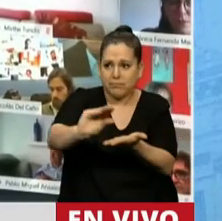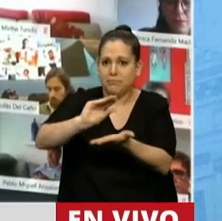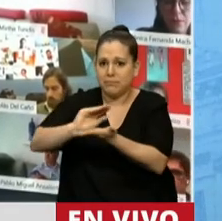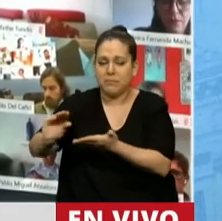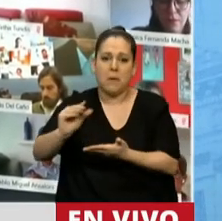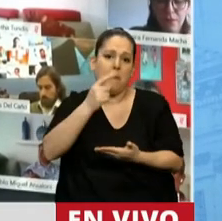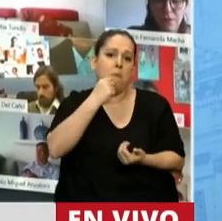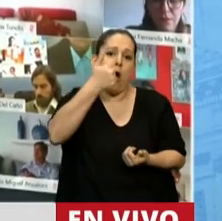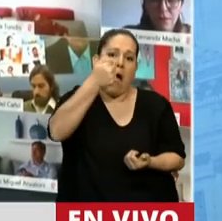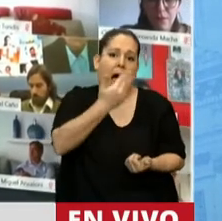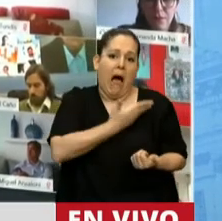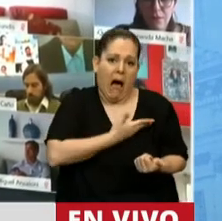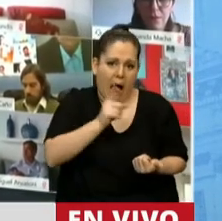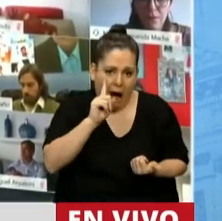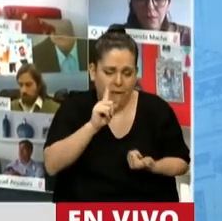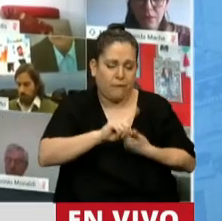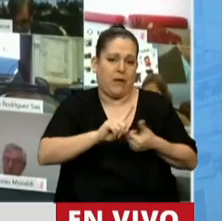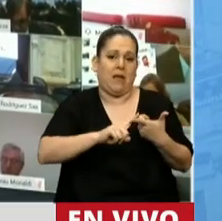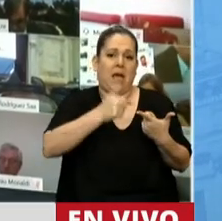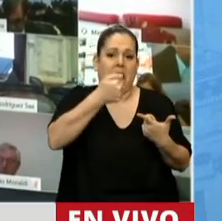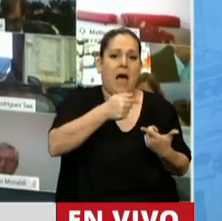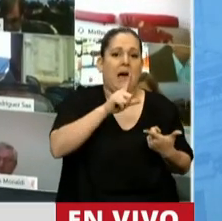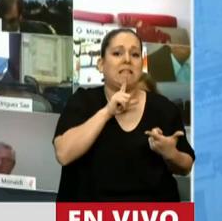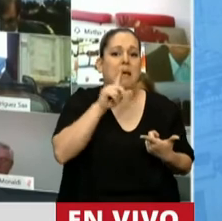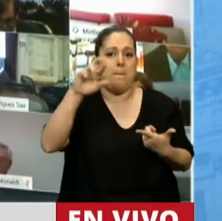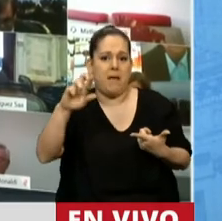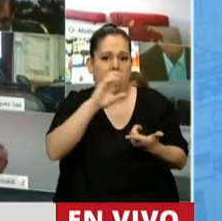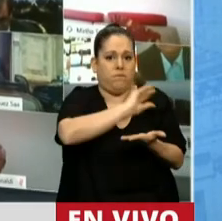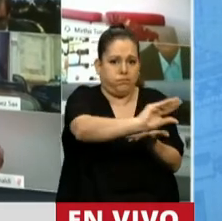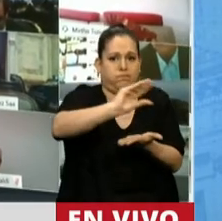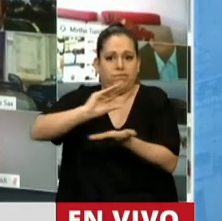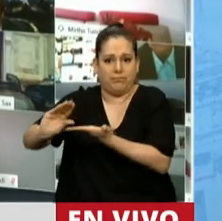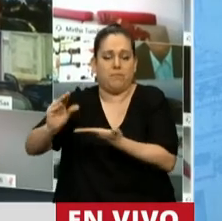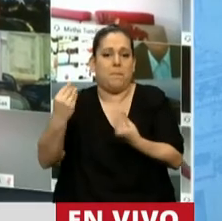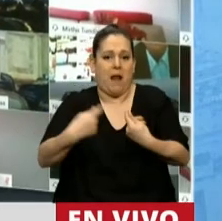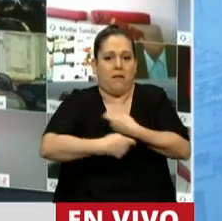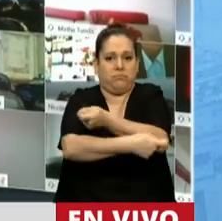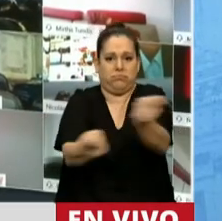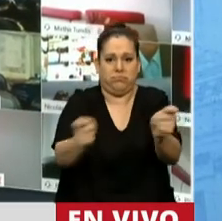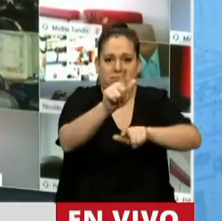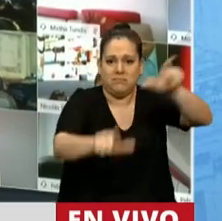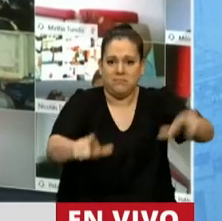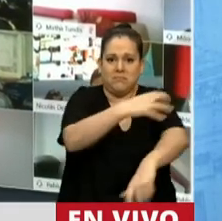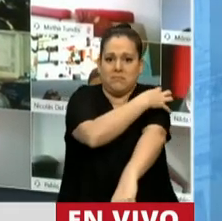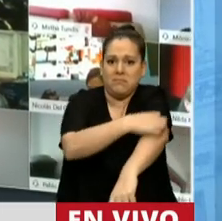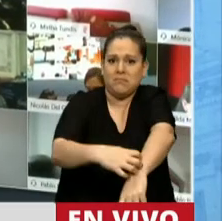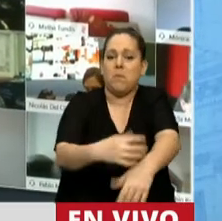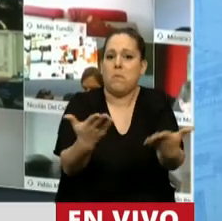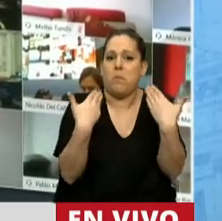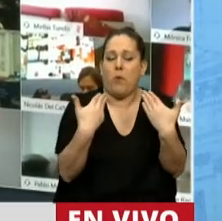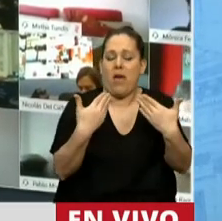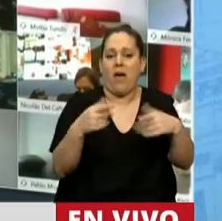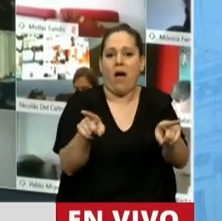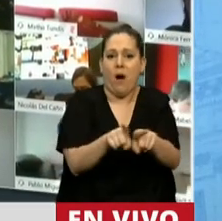AFI, para el ATP, buscando que la población vulnerable pueda seguir